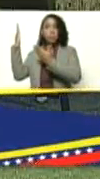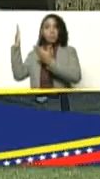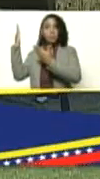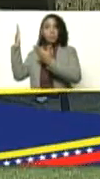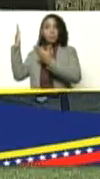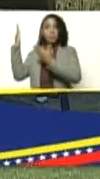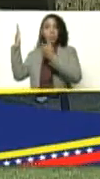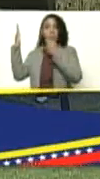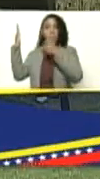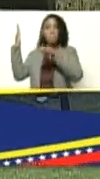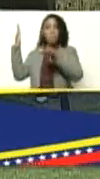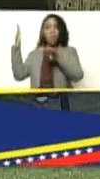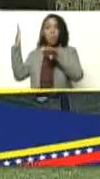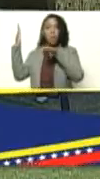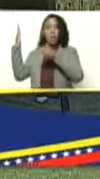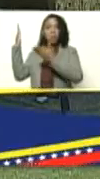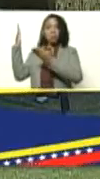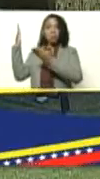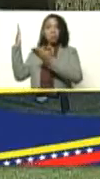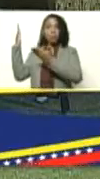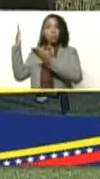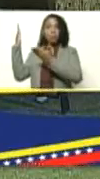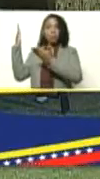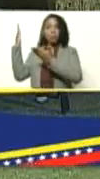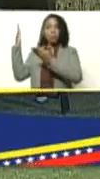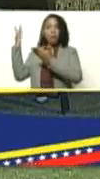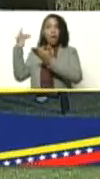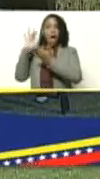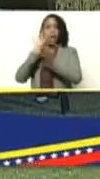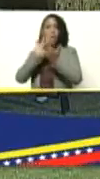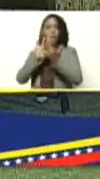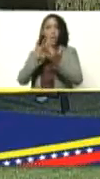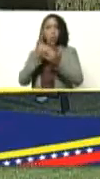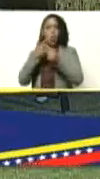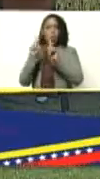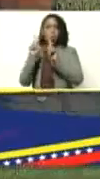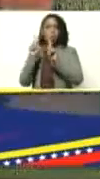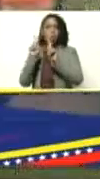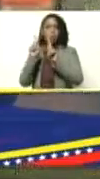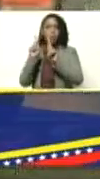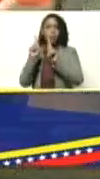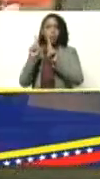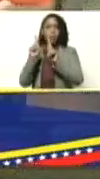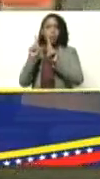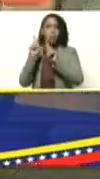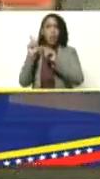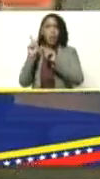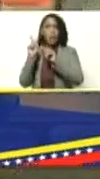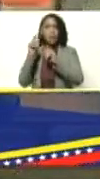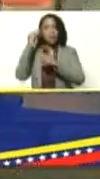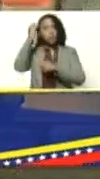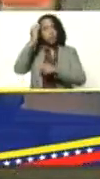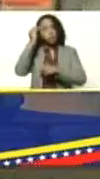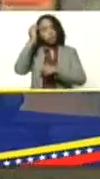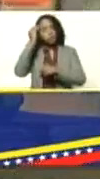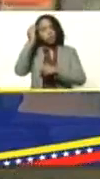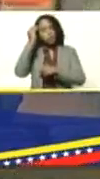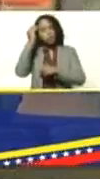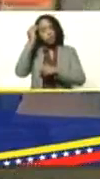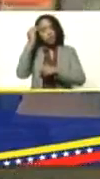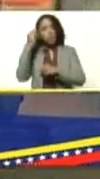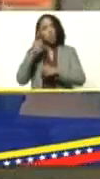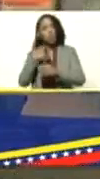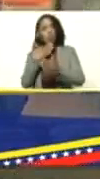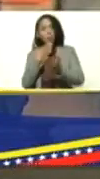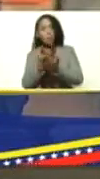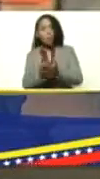bellísima creo que tenemos un pase ¿verdad? valgan todas estas reflexiones yo les